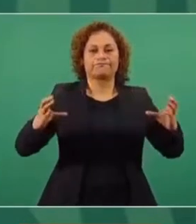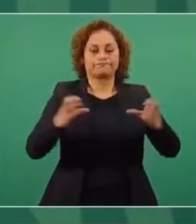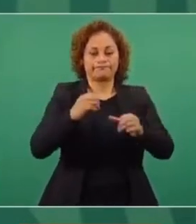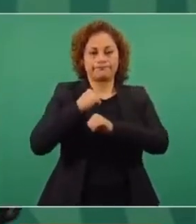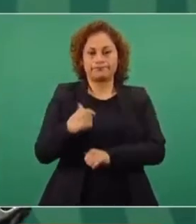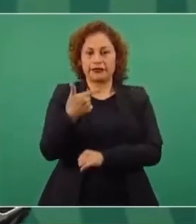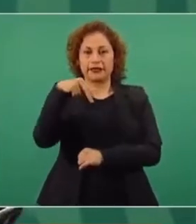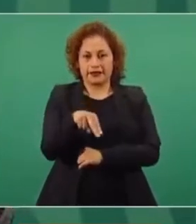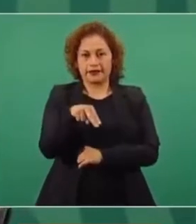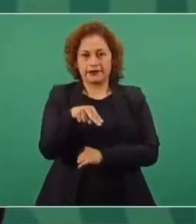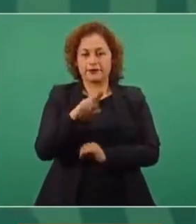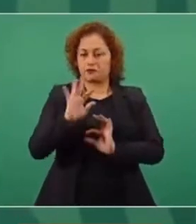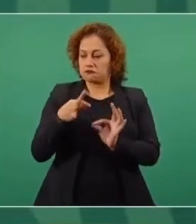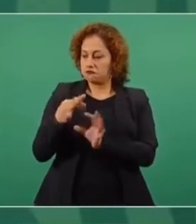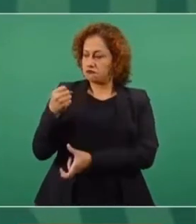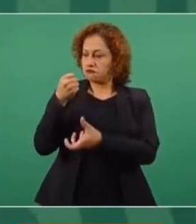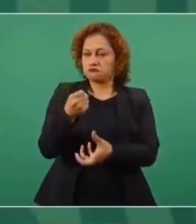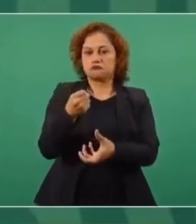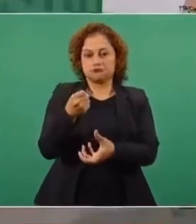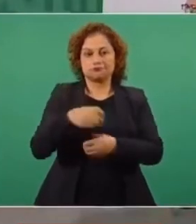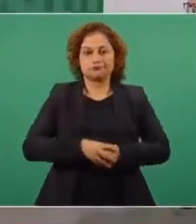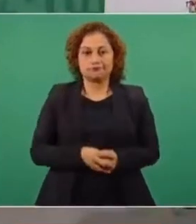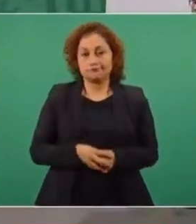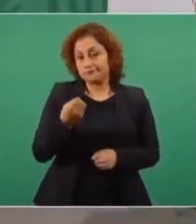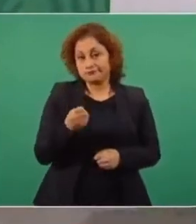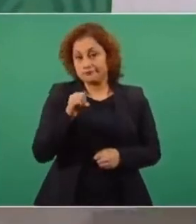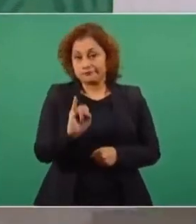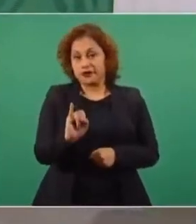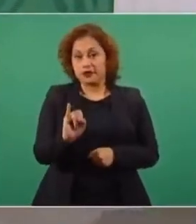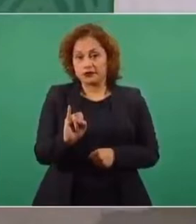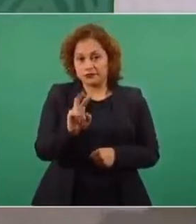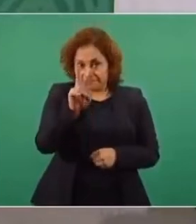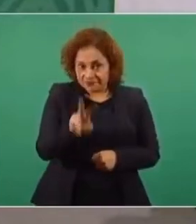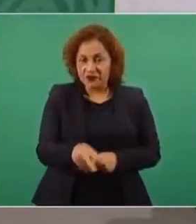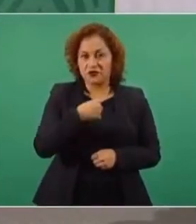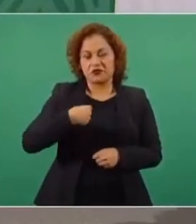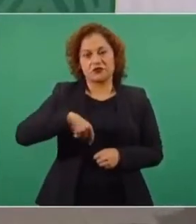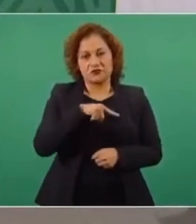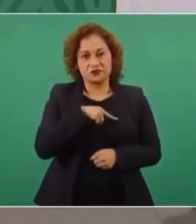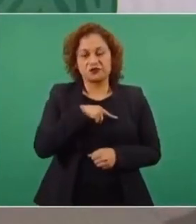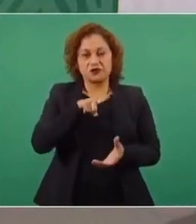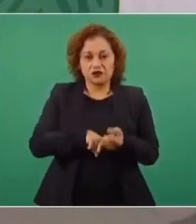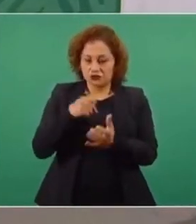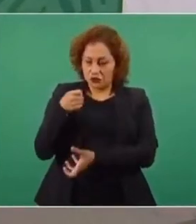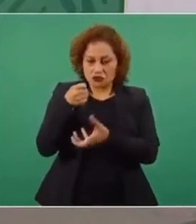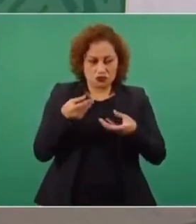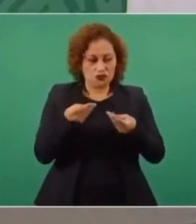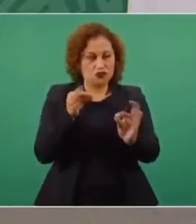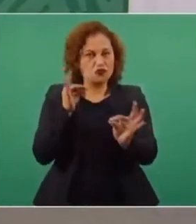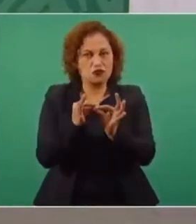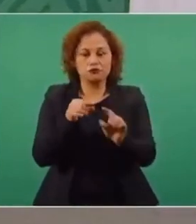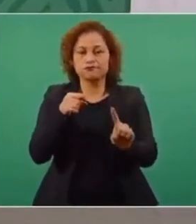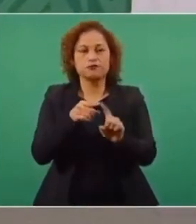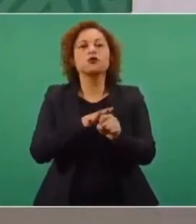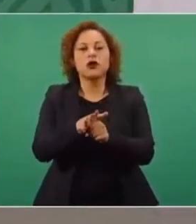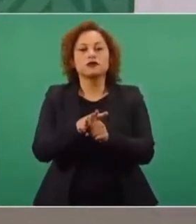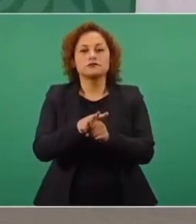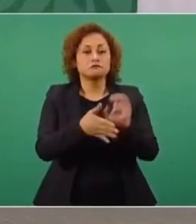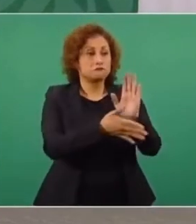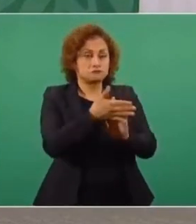ya tenemos garantizado. Y así el mejor negocio público que hemos hecho ha sido el de no construir